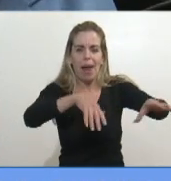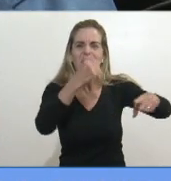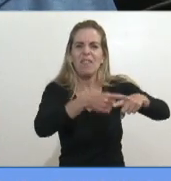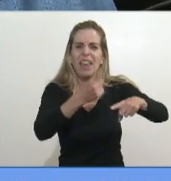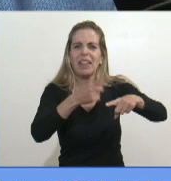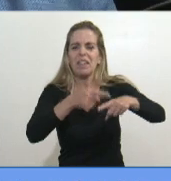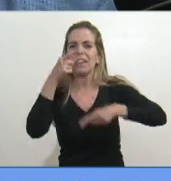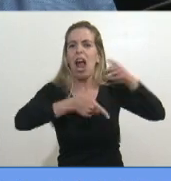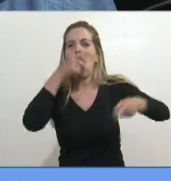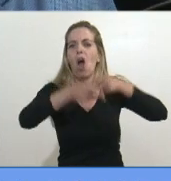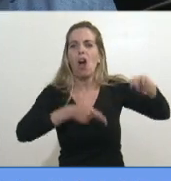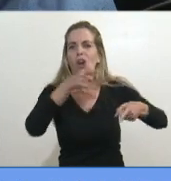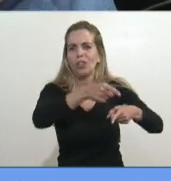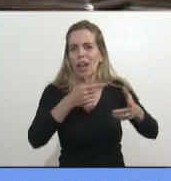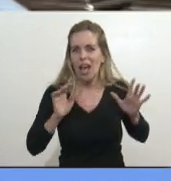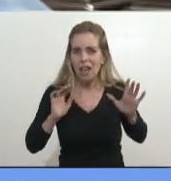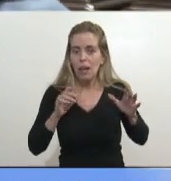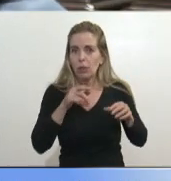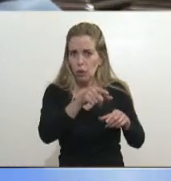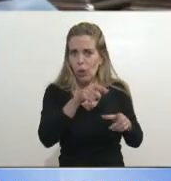calle. Propiciado por la oposición, ¿eh?